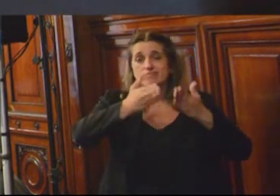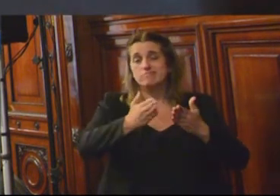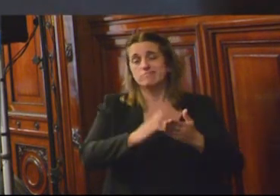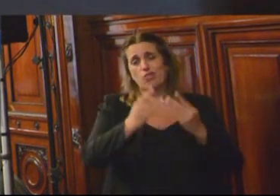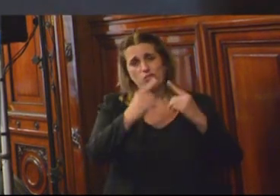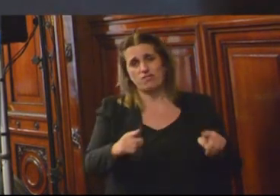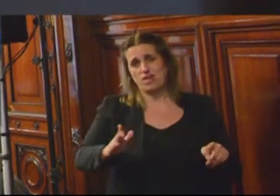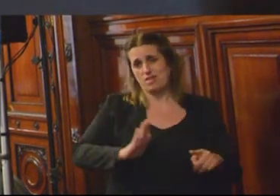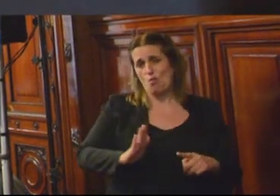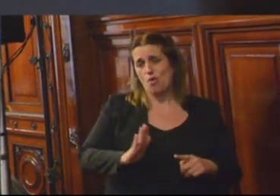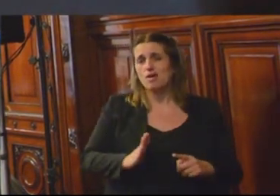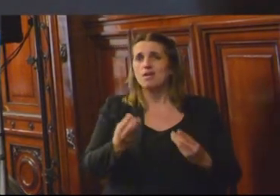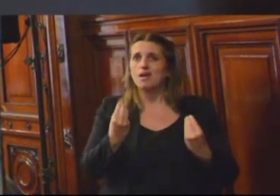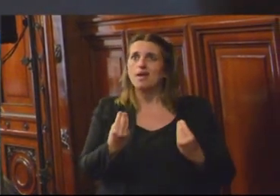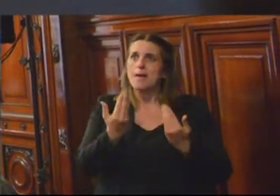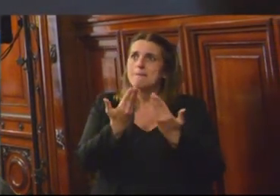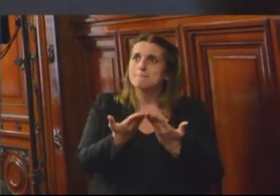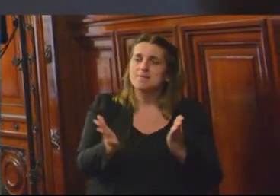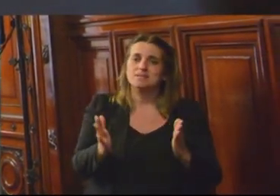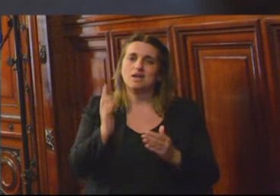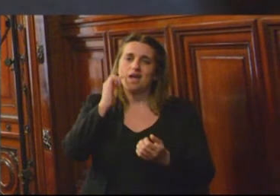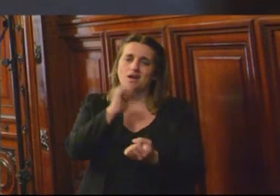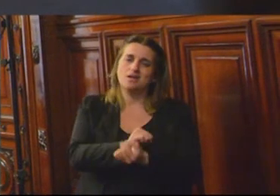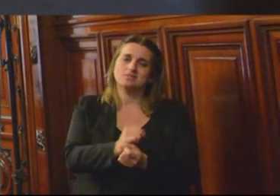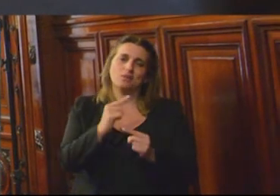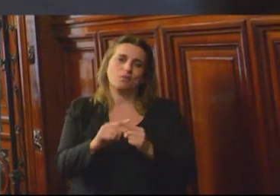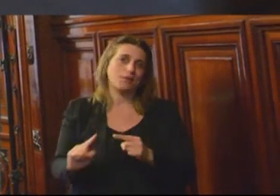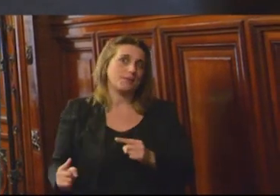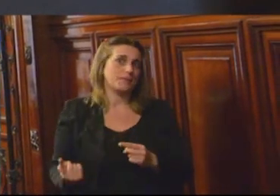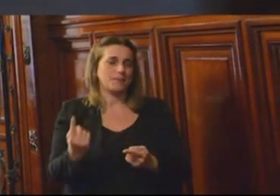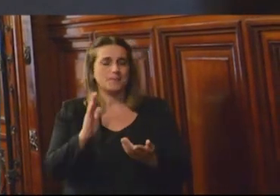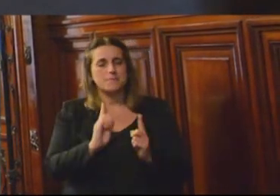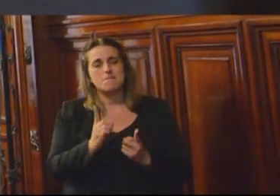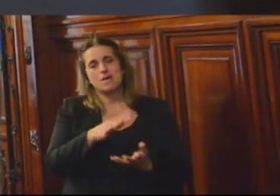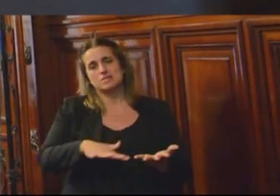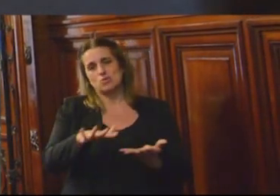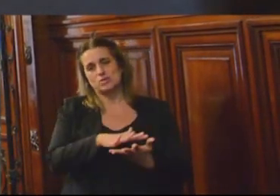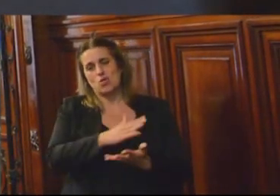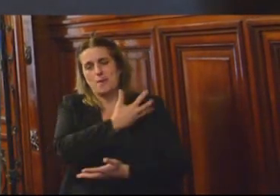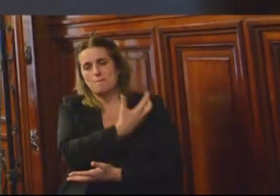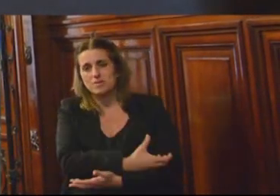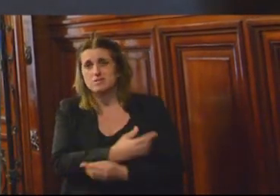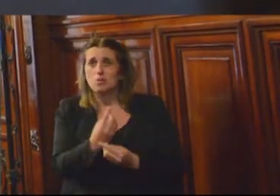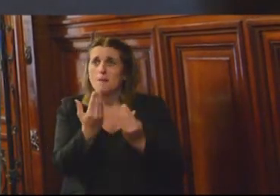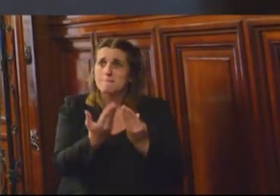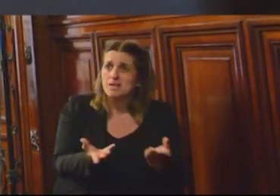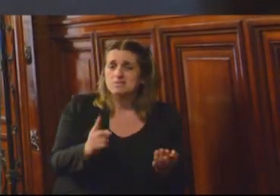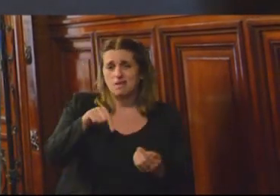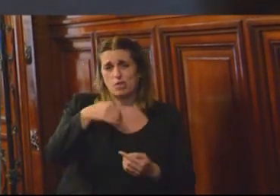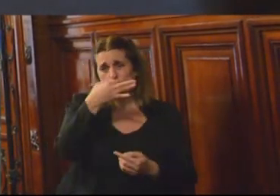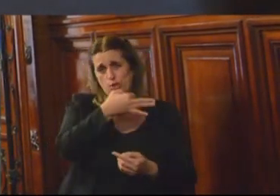población femenina que entra a la cárcel por la misma condición de marginalidad en la que entra al negocio de drogas, pero